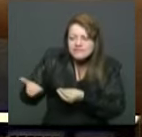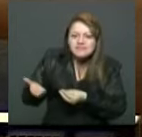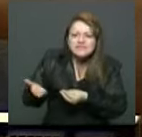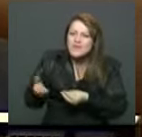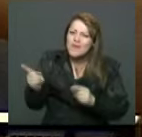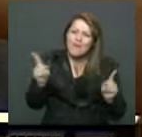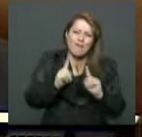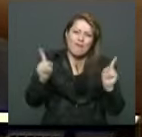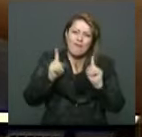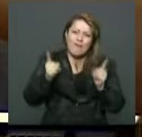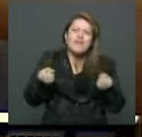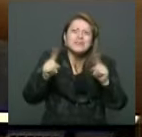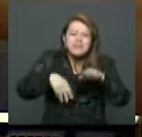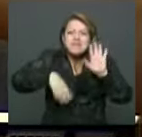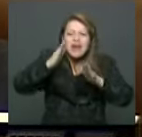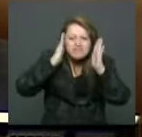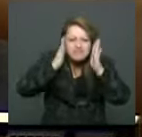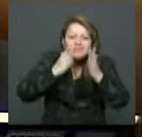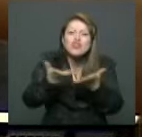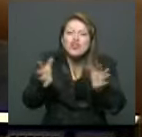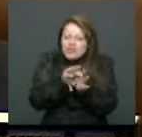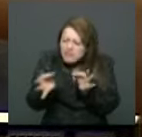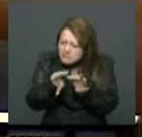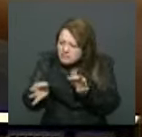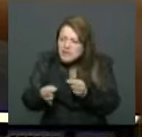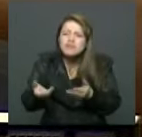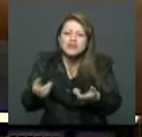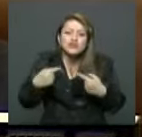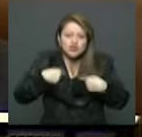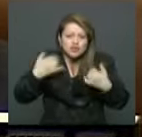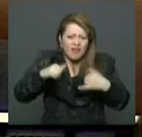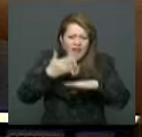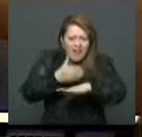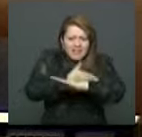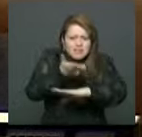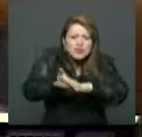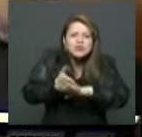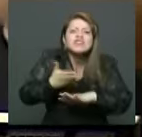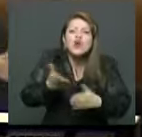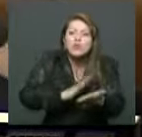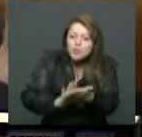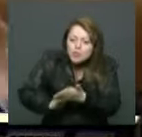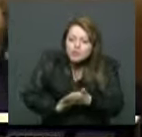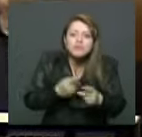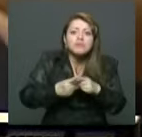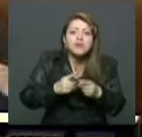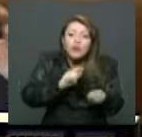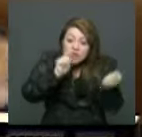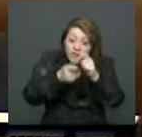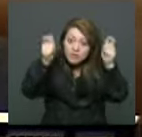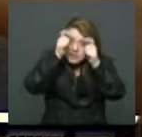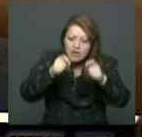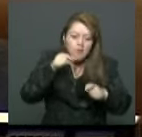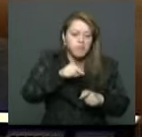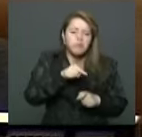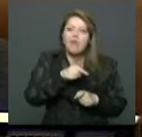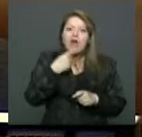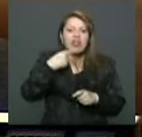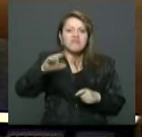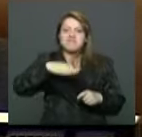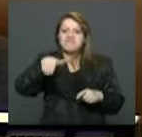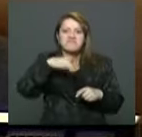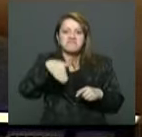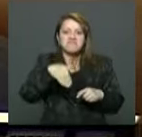regiones y de esto poco se toca en esta propuesta de equilibrio de poderes que mantiene viva. Como ya lo habían dicho, entendiendo que también tiene un